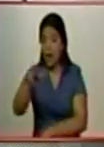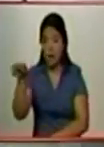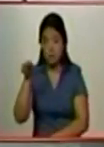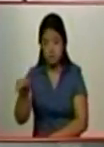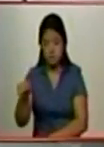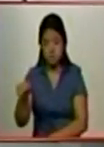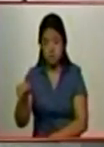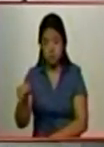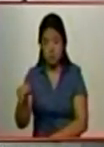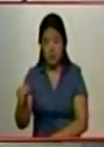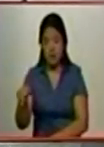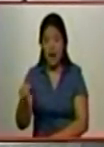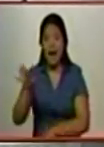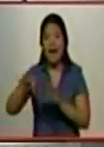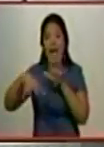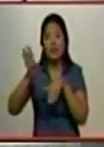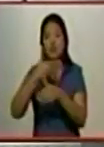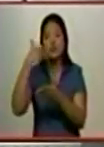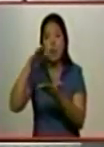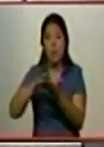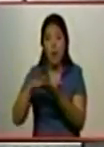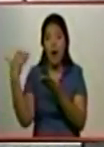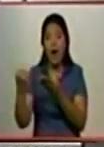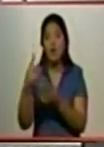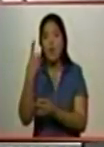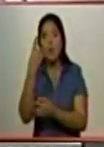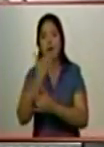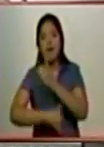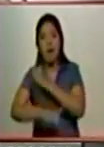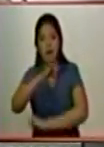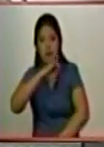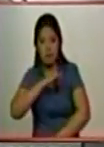han sufrido 14 bajas y tienen un herido.